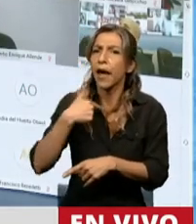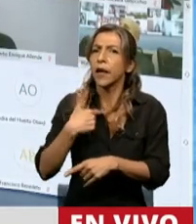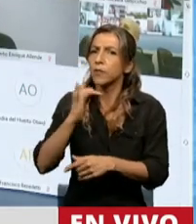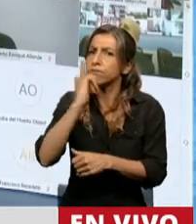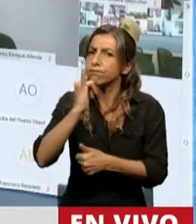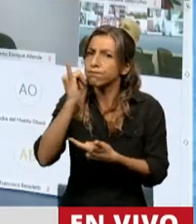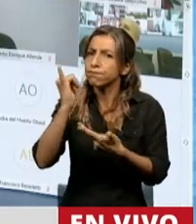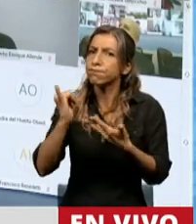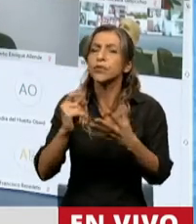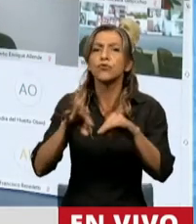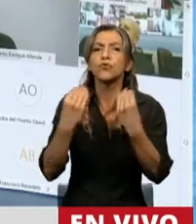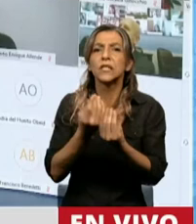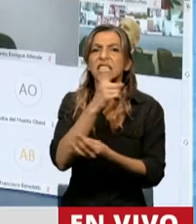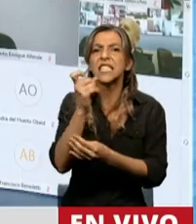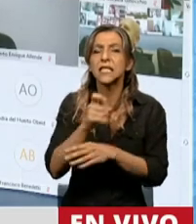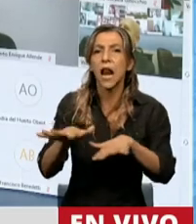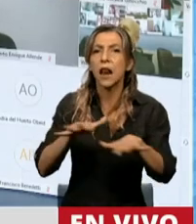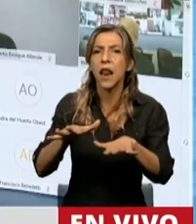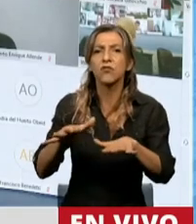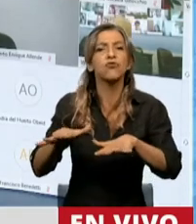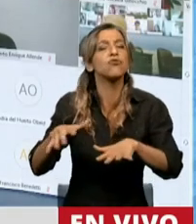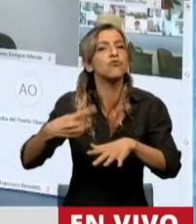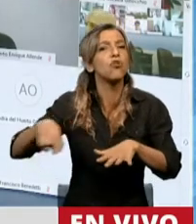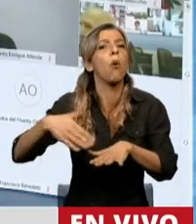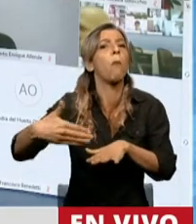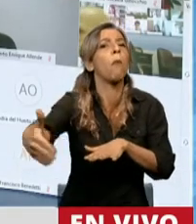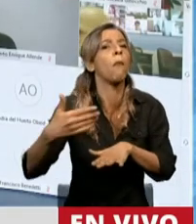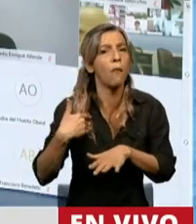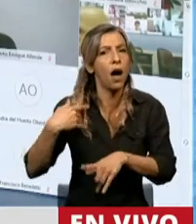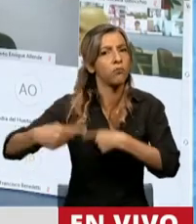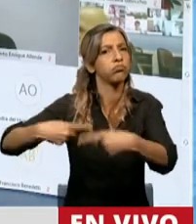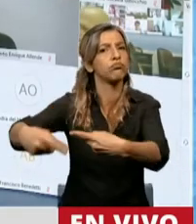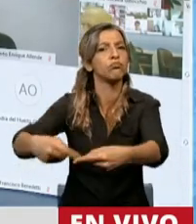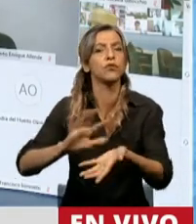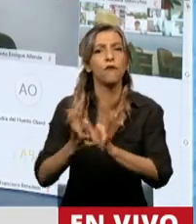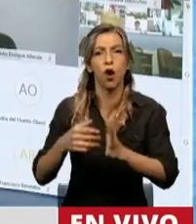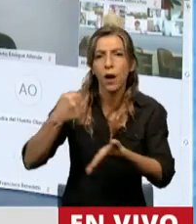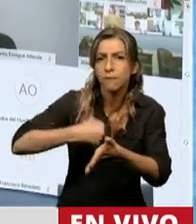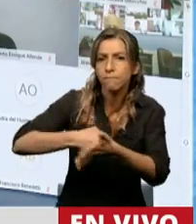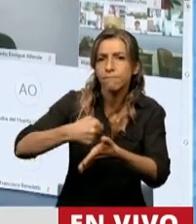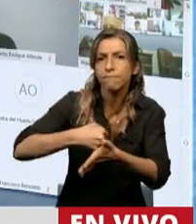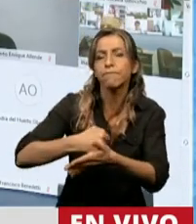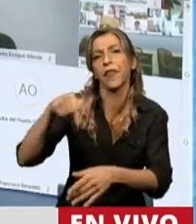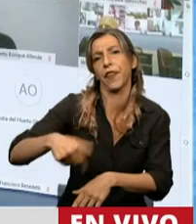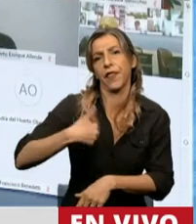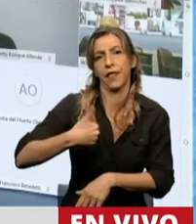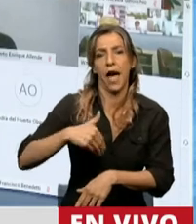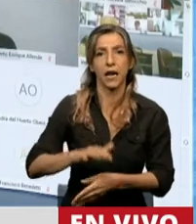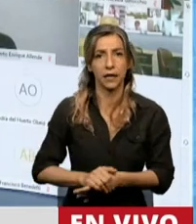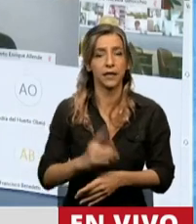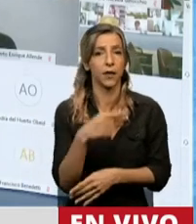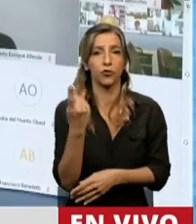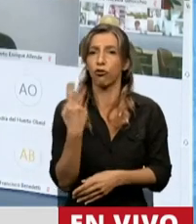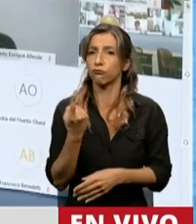van a ser las 100 acciones del Estado argentino como el camino que señala la lucha de este país y la disconformidad